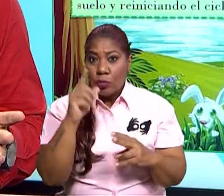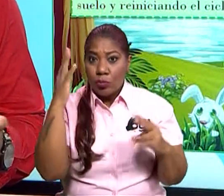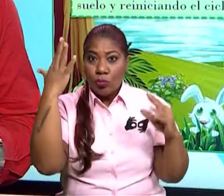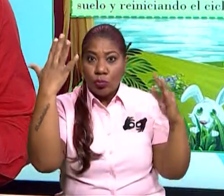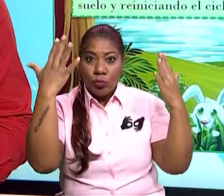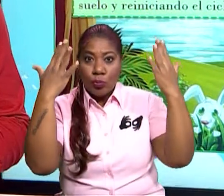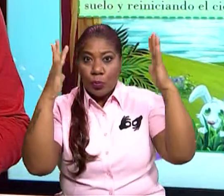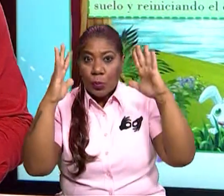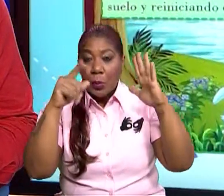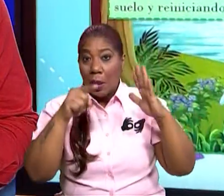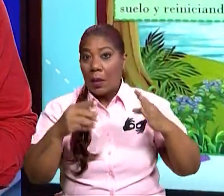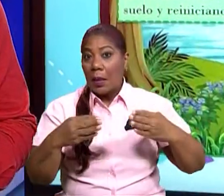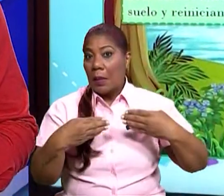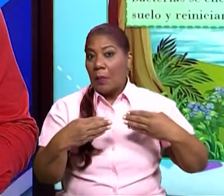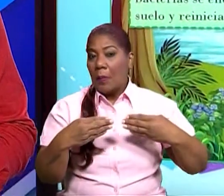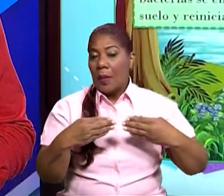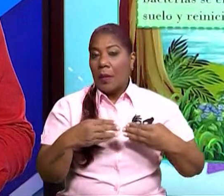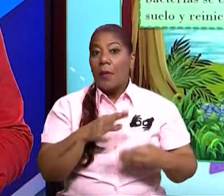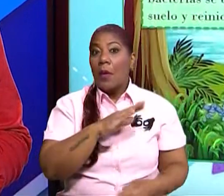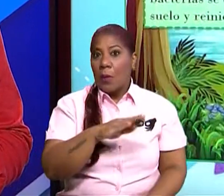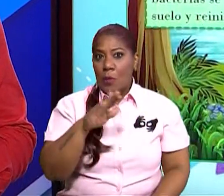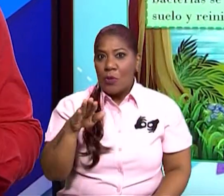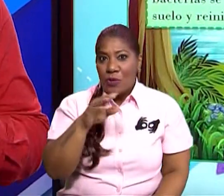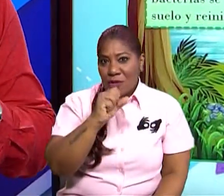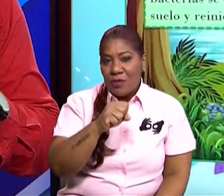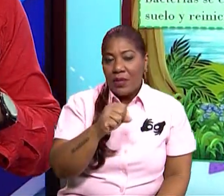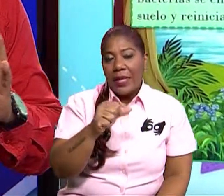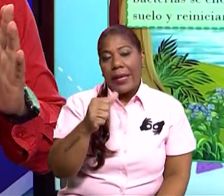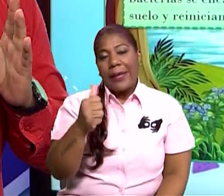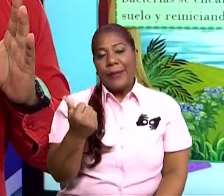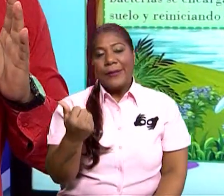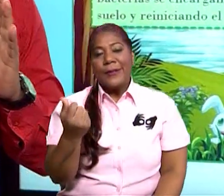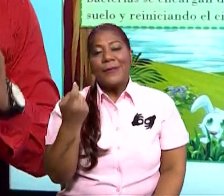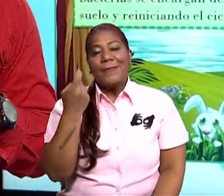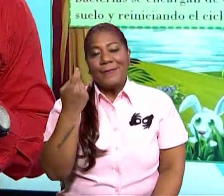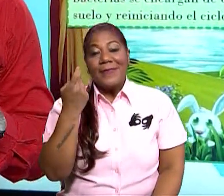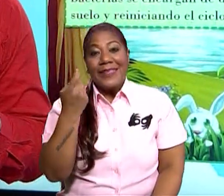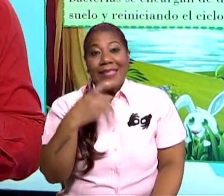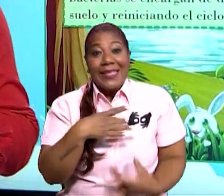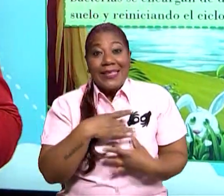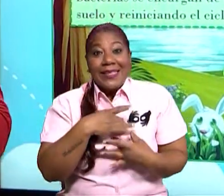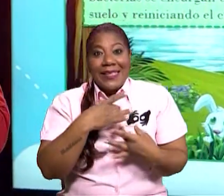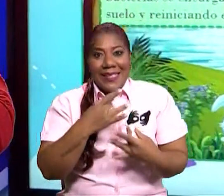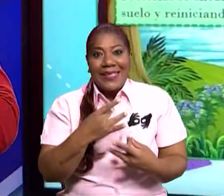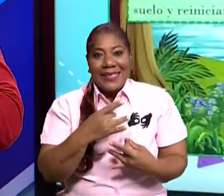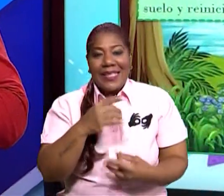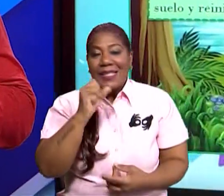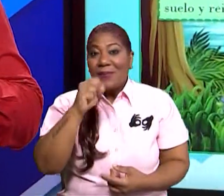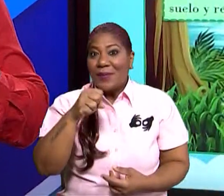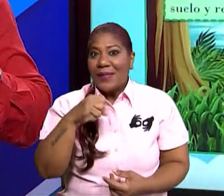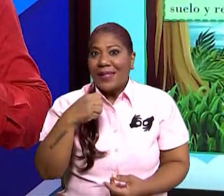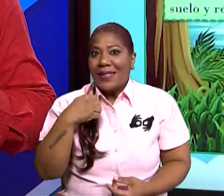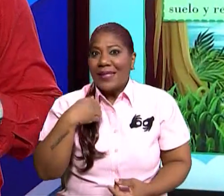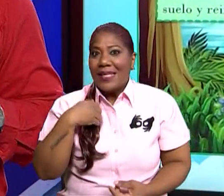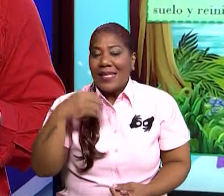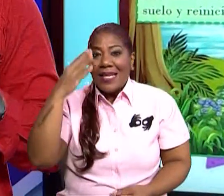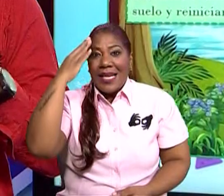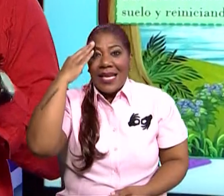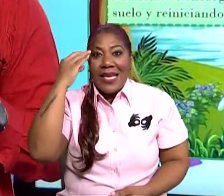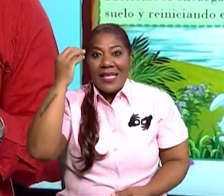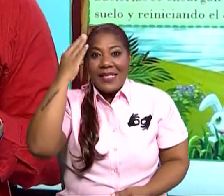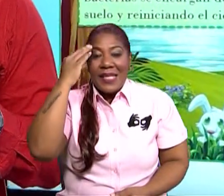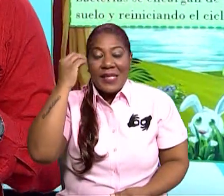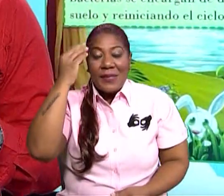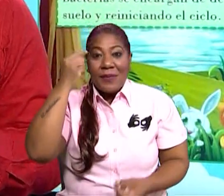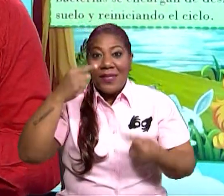Ah, hay algunos que sí, otros que no. que sí. Bien. Pero es algo interesante. A ver si algún día te animas y